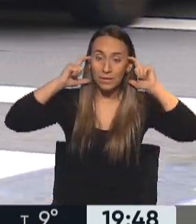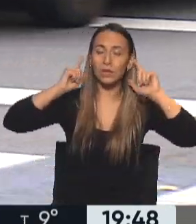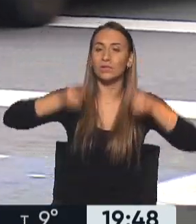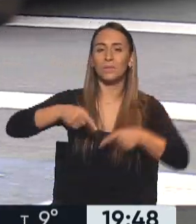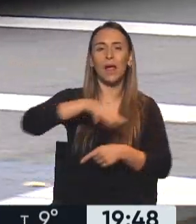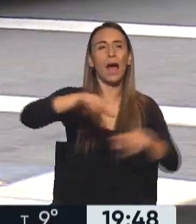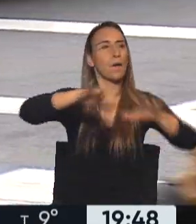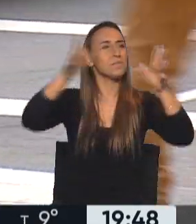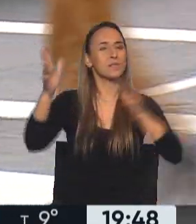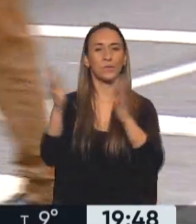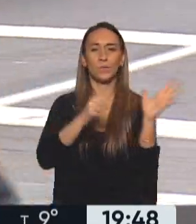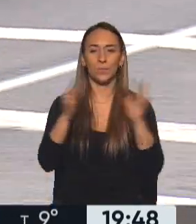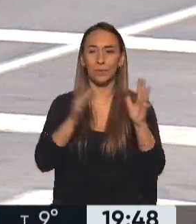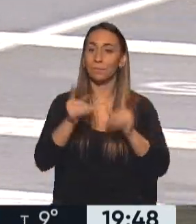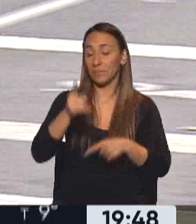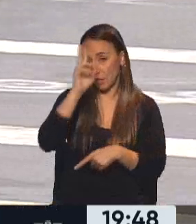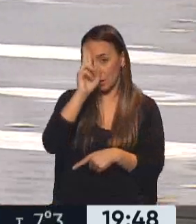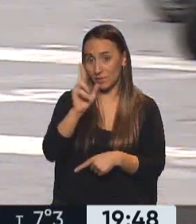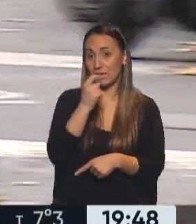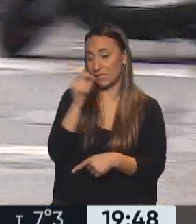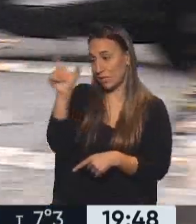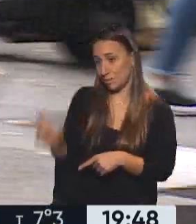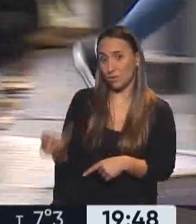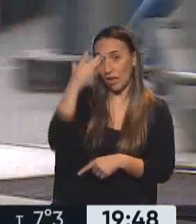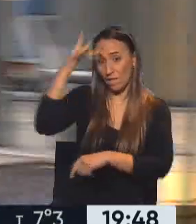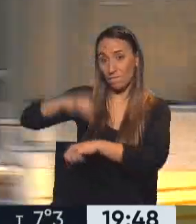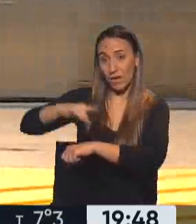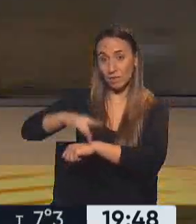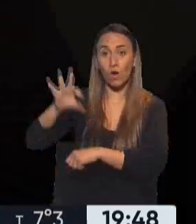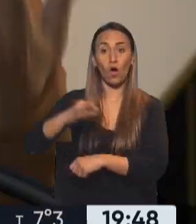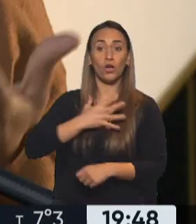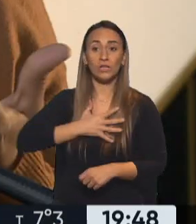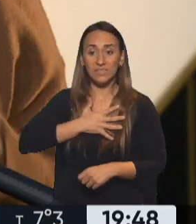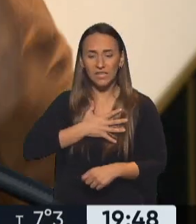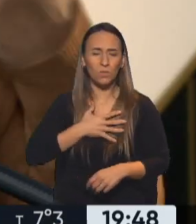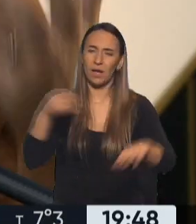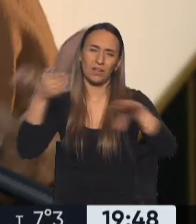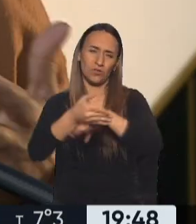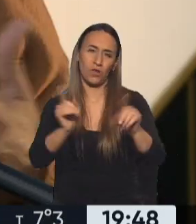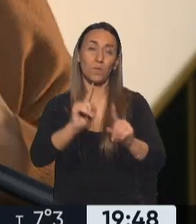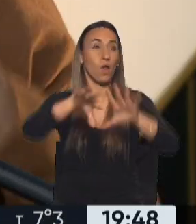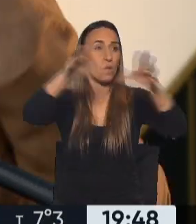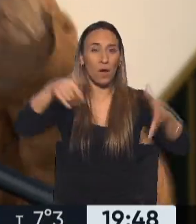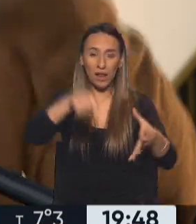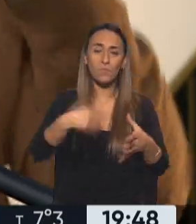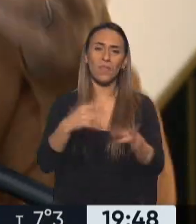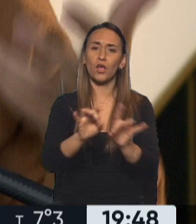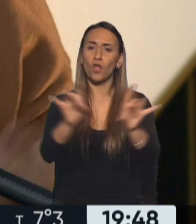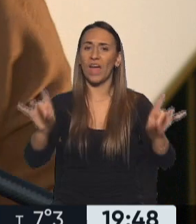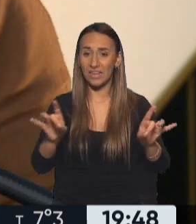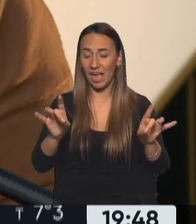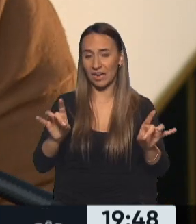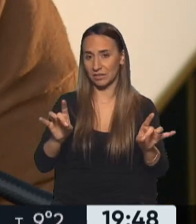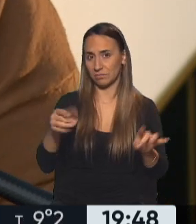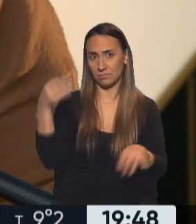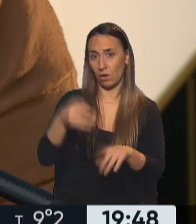ambientes, y la importancia de respetar que cuando uno está enfermo o tiene síntomas, no asistir a lugares donde pueda contagiar a otros, ni que hablar, estar en